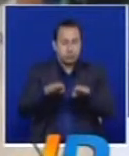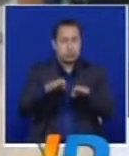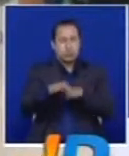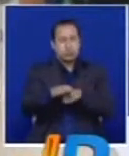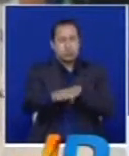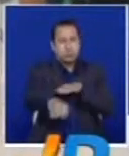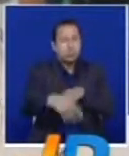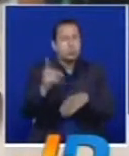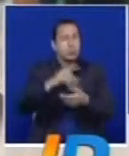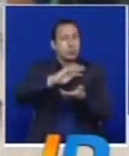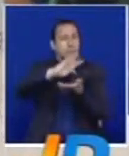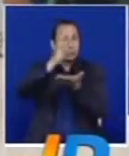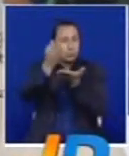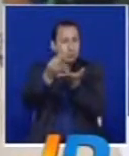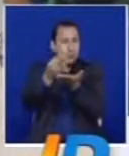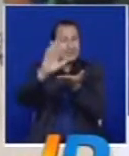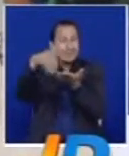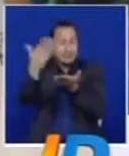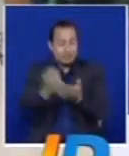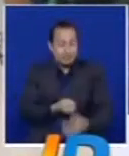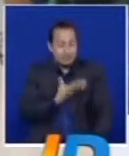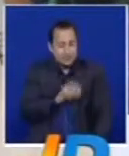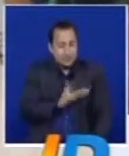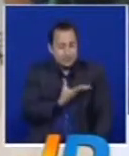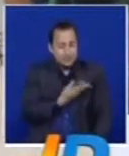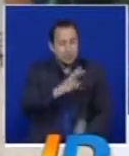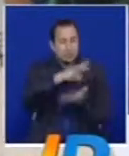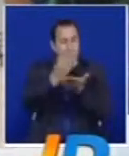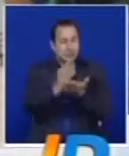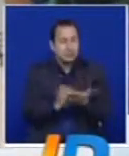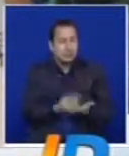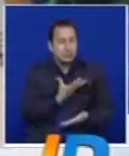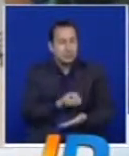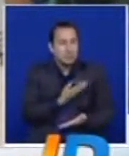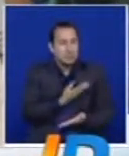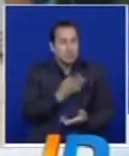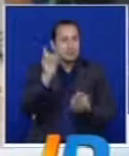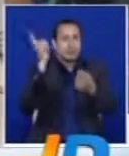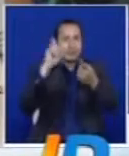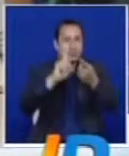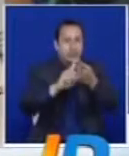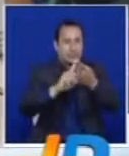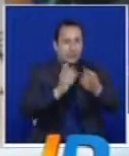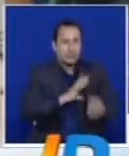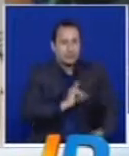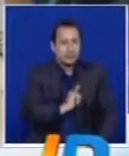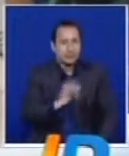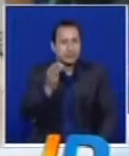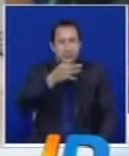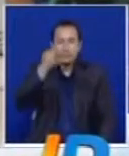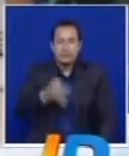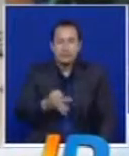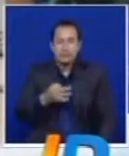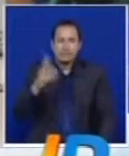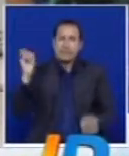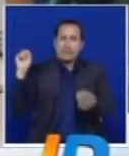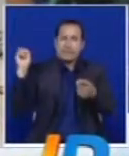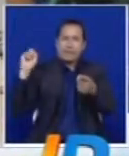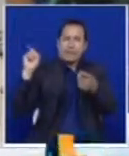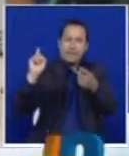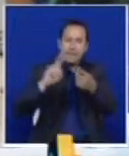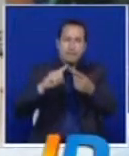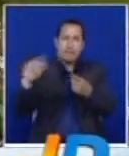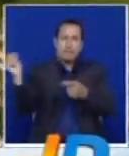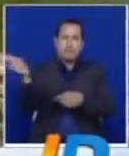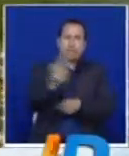hicimos por Tumaco, luego Tumaco-Pasto, Tumaco-Pasto-Cali. La verdad es que el solo trayecto entre ida y